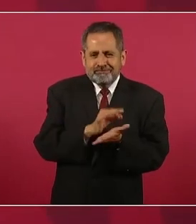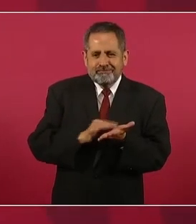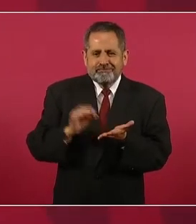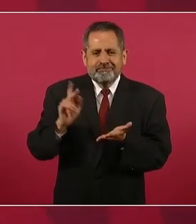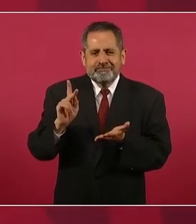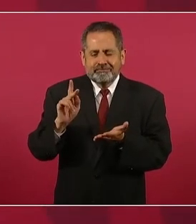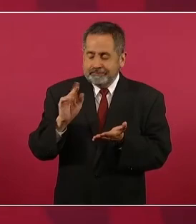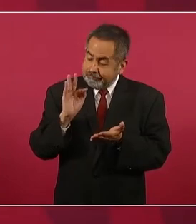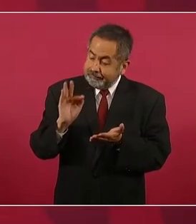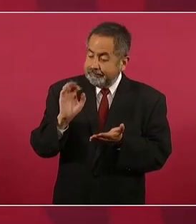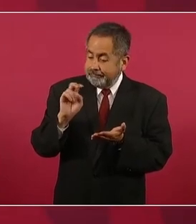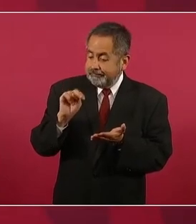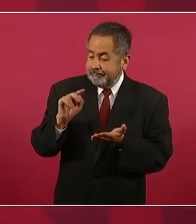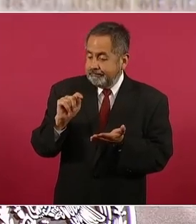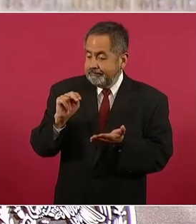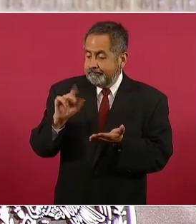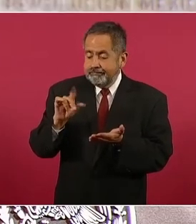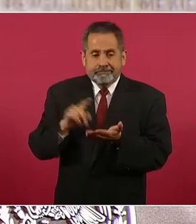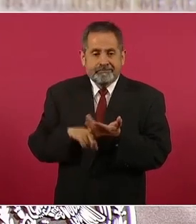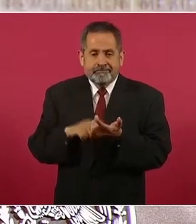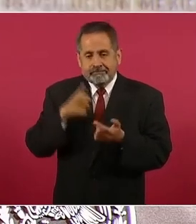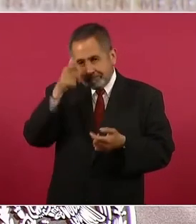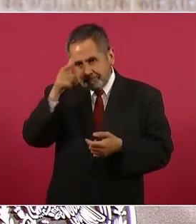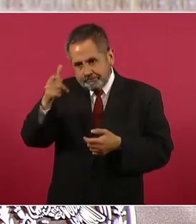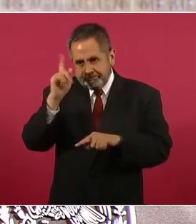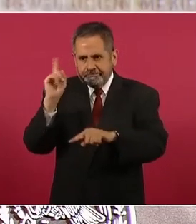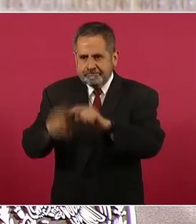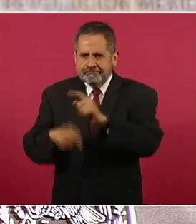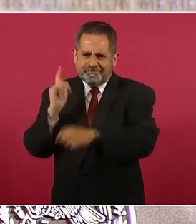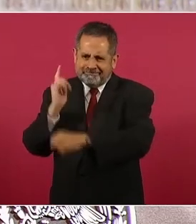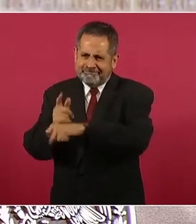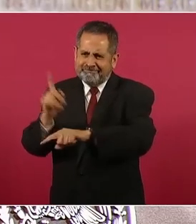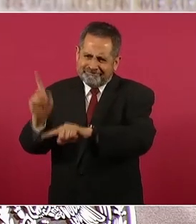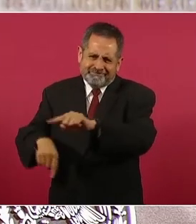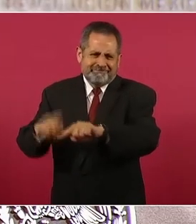pues, destruyendo.